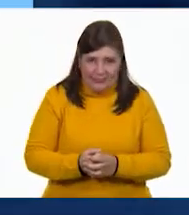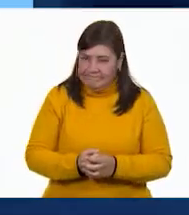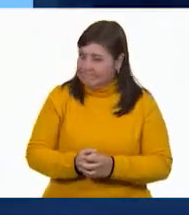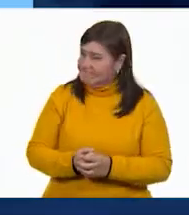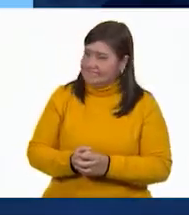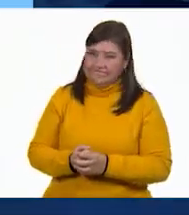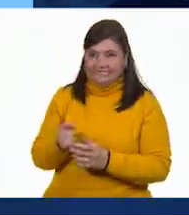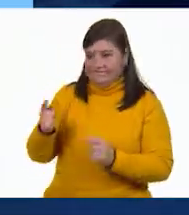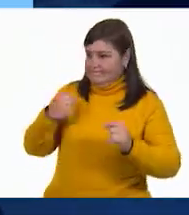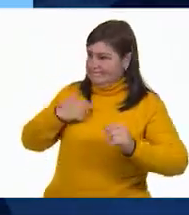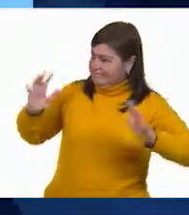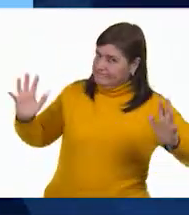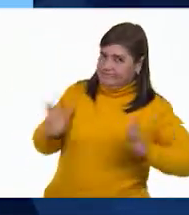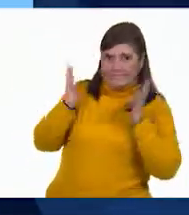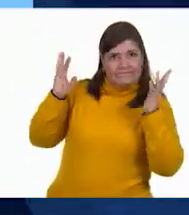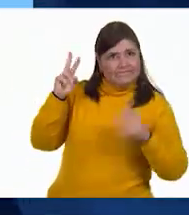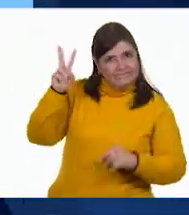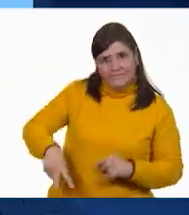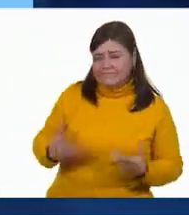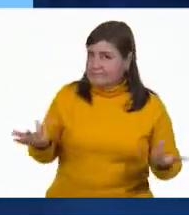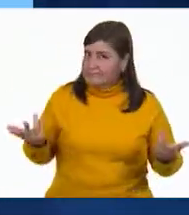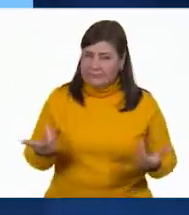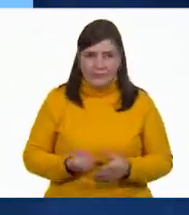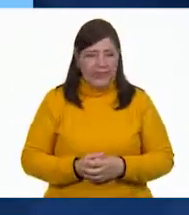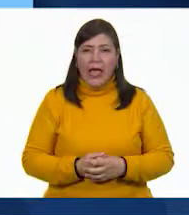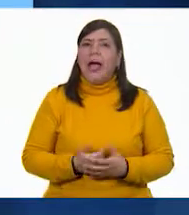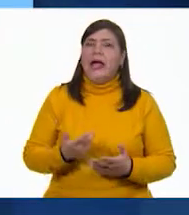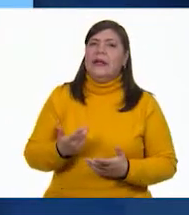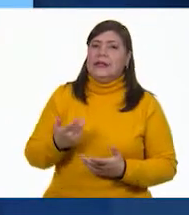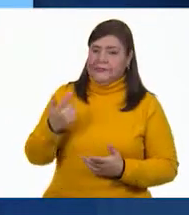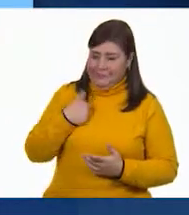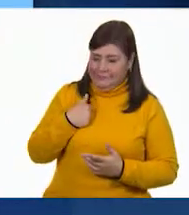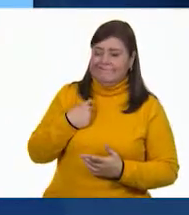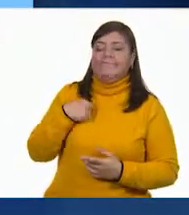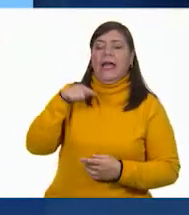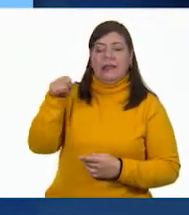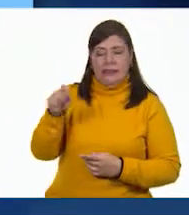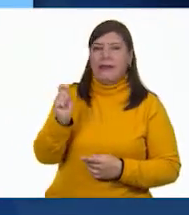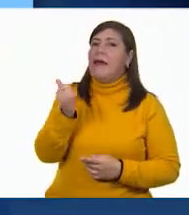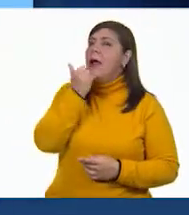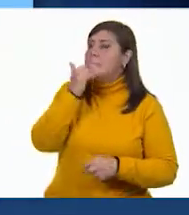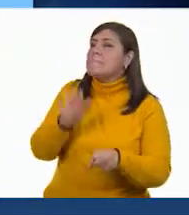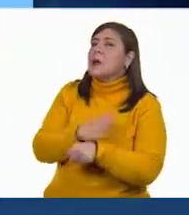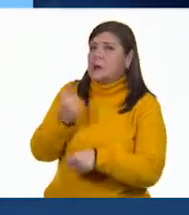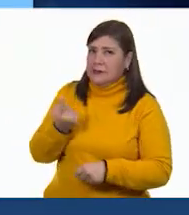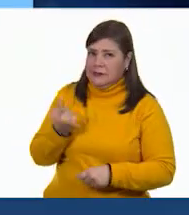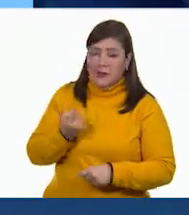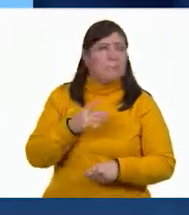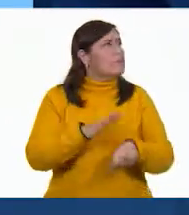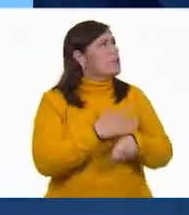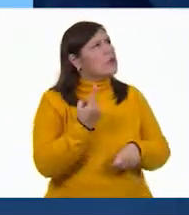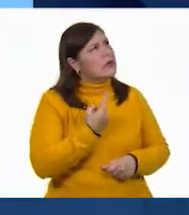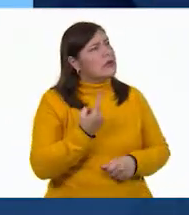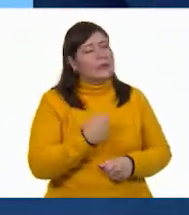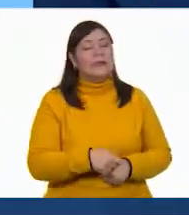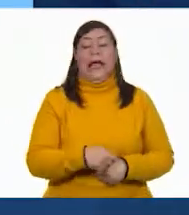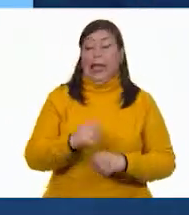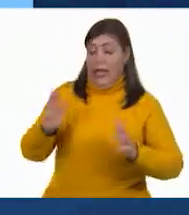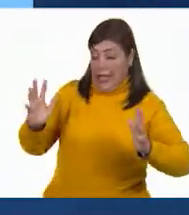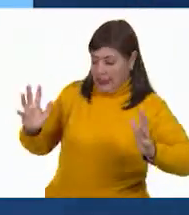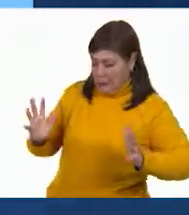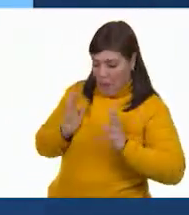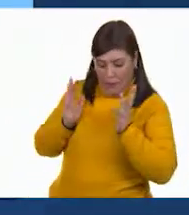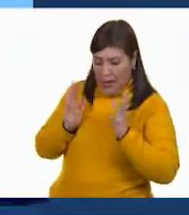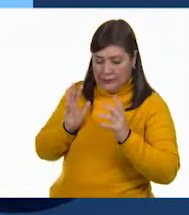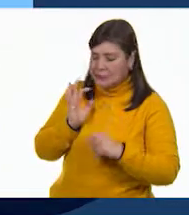Me sorprendiste de verdad. ¿Sabes por qué te voy a perdonar? ¿Por qué? Porque la sorpresa es una emoción